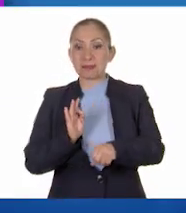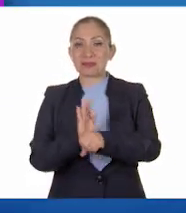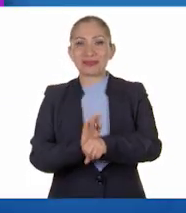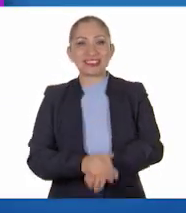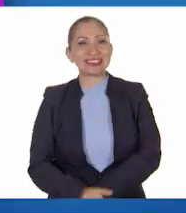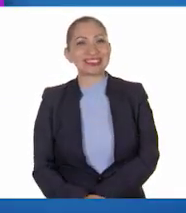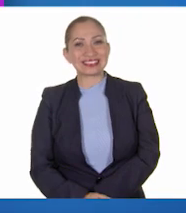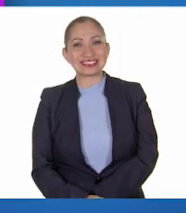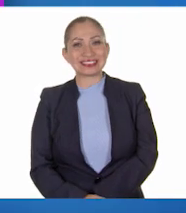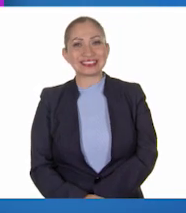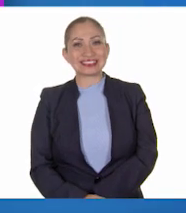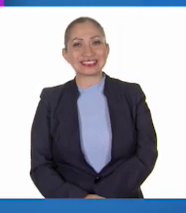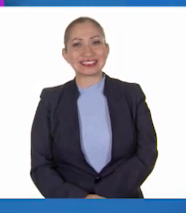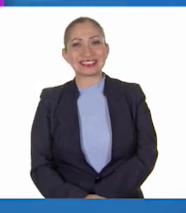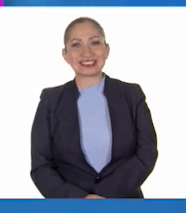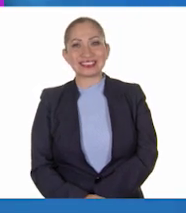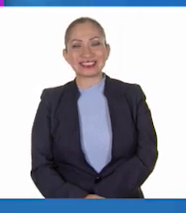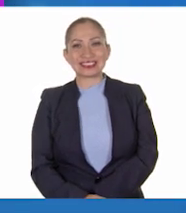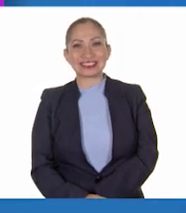a los otros.